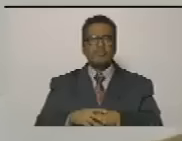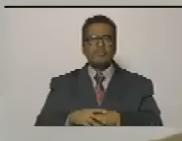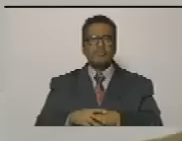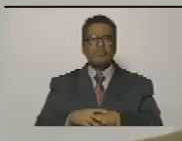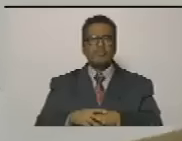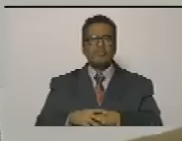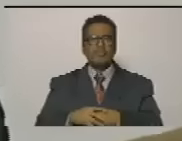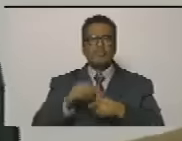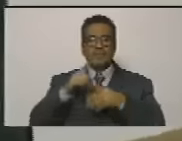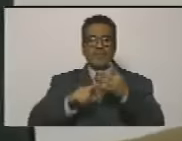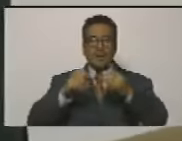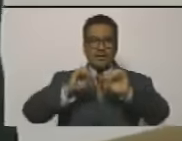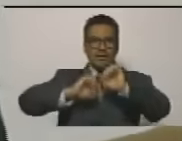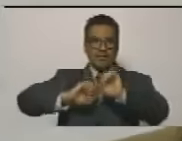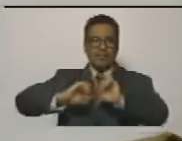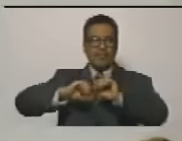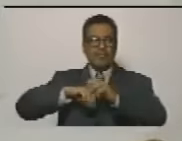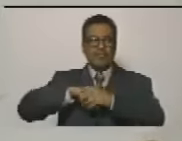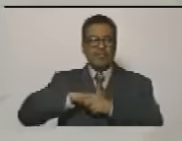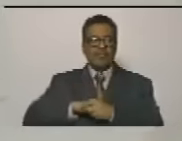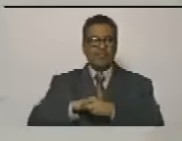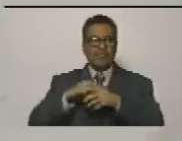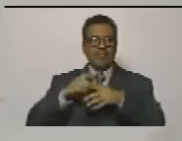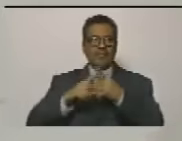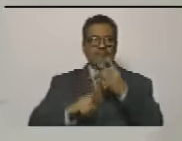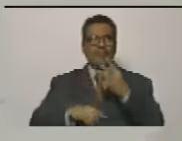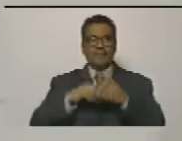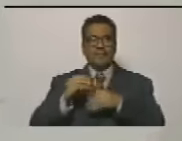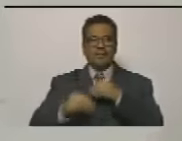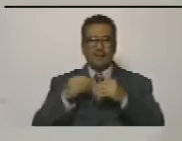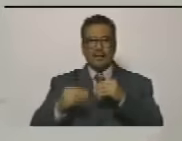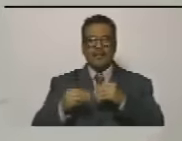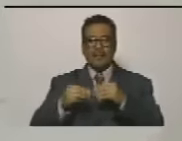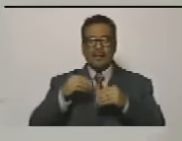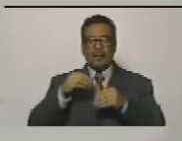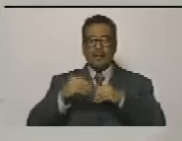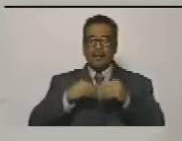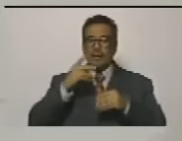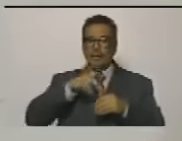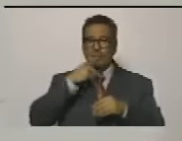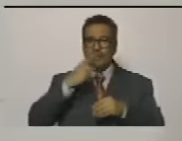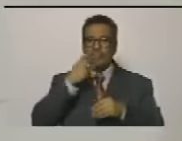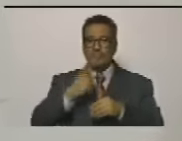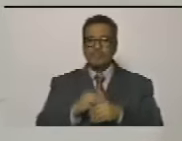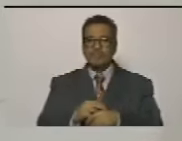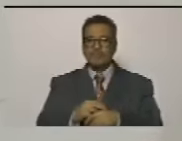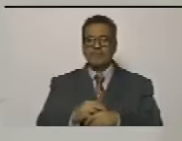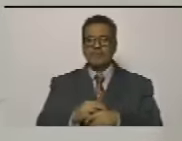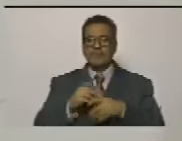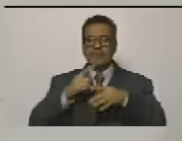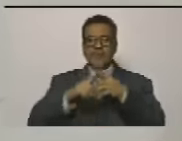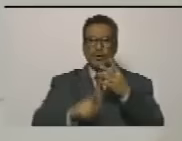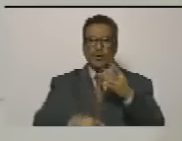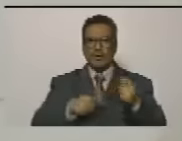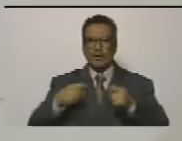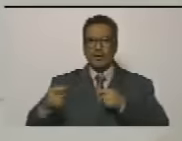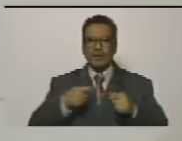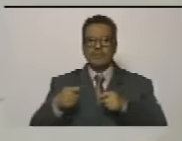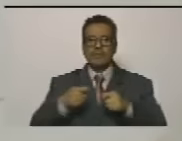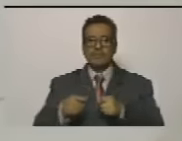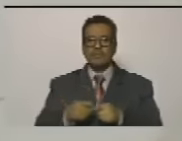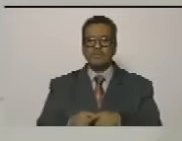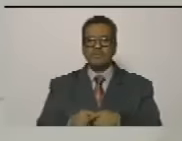las partes rechazan cualquier forma de violencia en el ejercicio político así como cualquier tipo de acciones